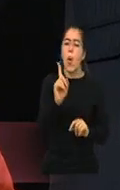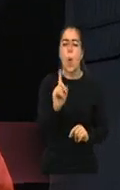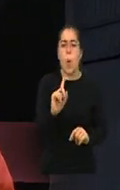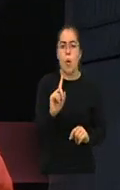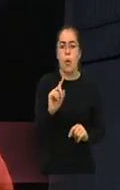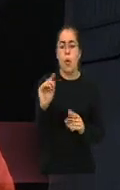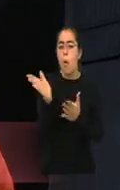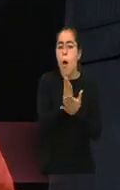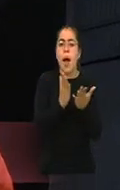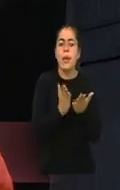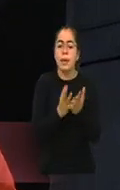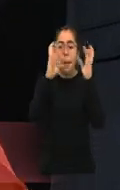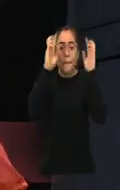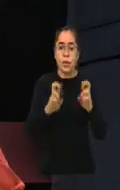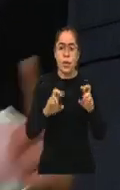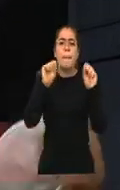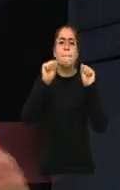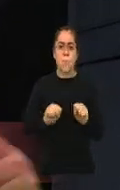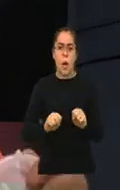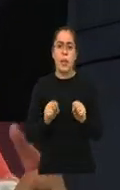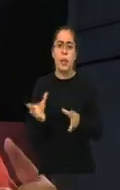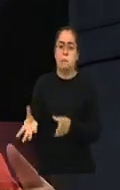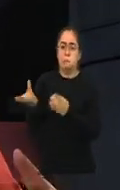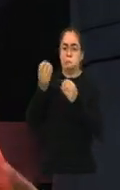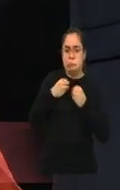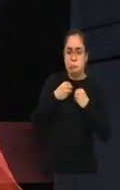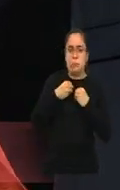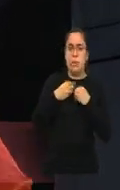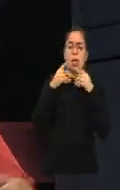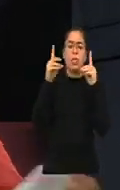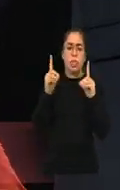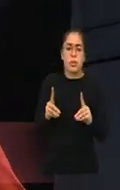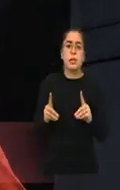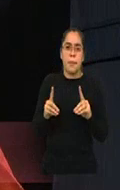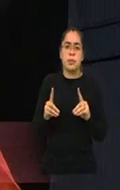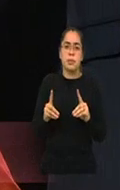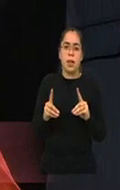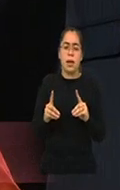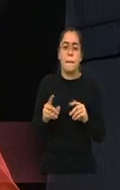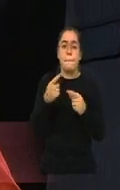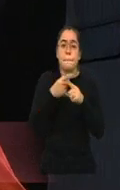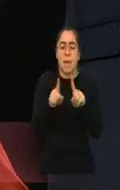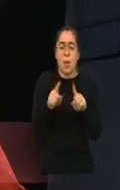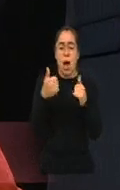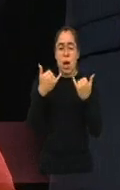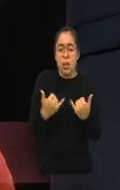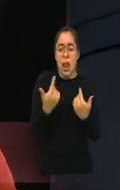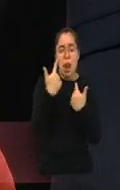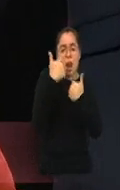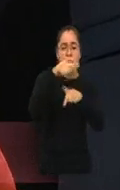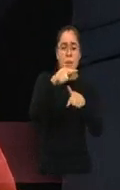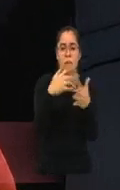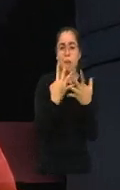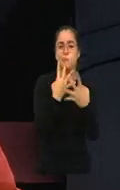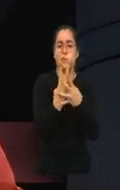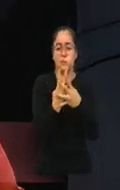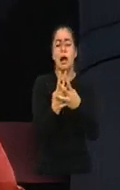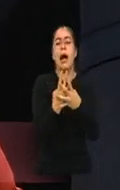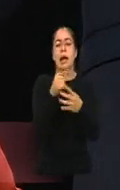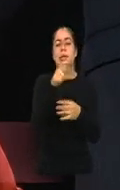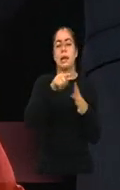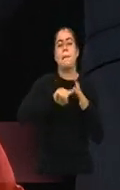adquirir algún tipo de deficiencia y al interactuar con las barreras que existen todavía en este país, nace la discapacidad.